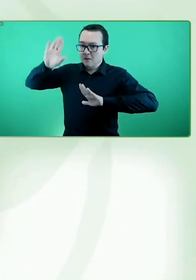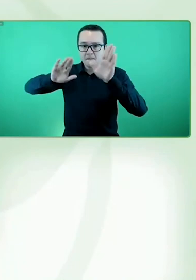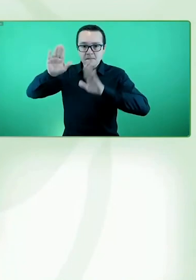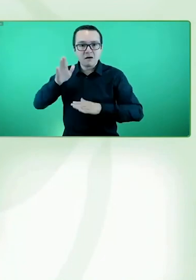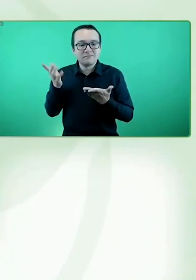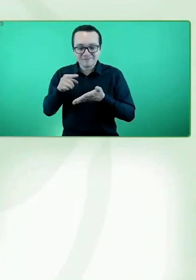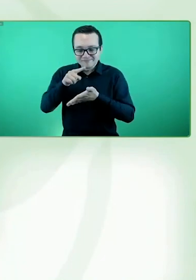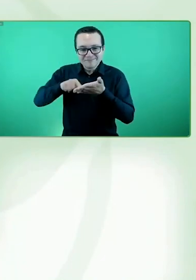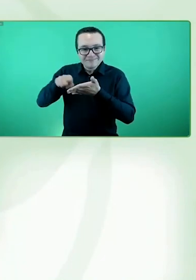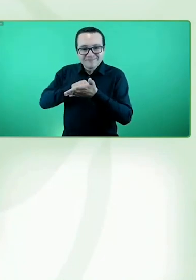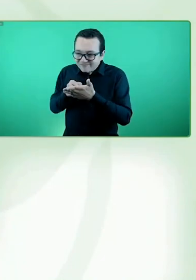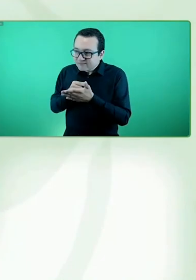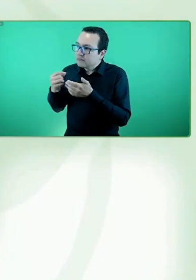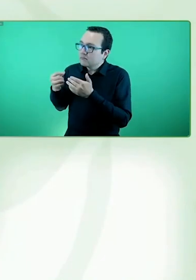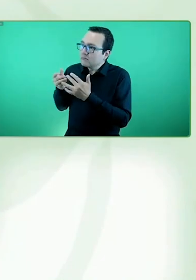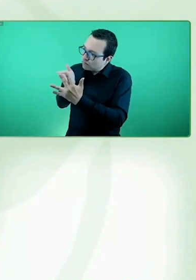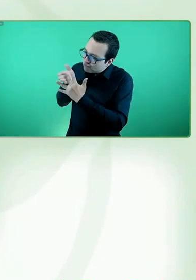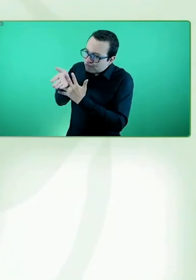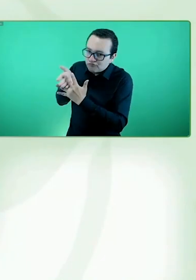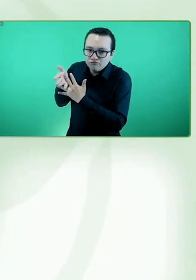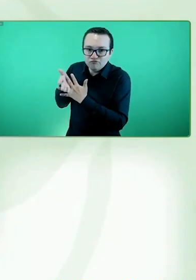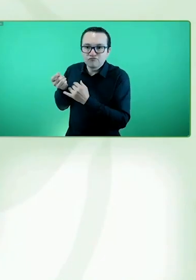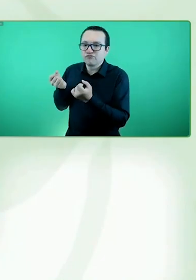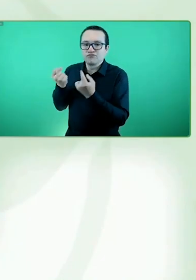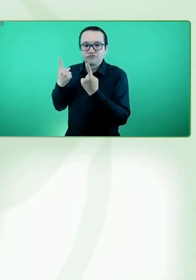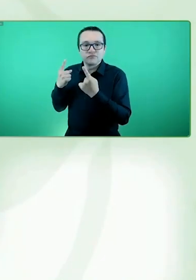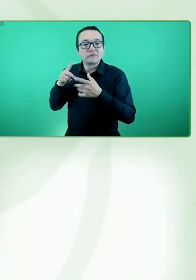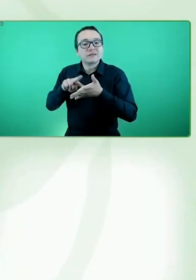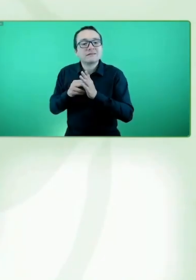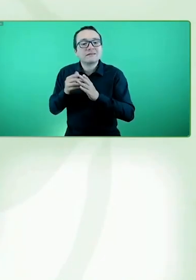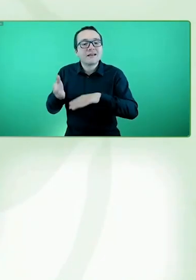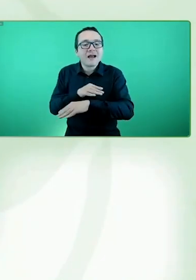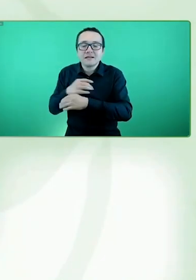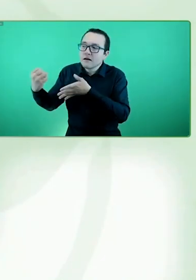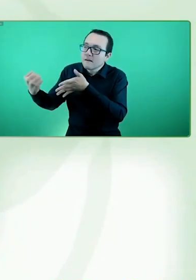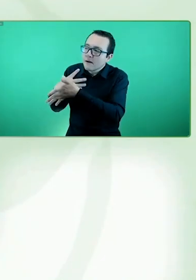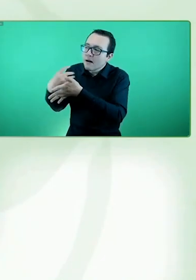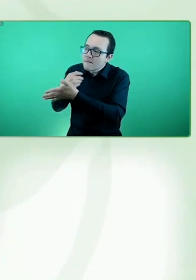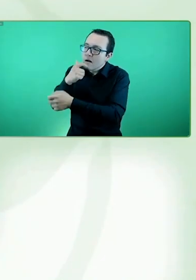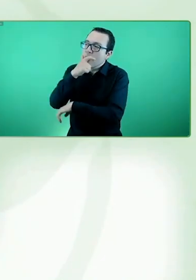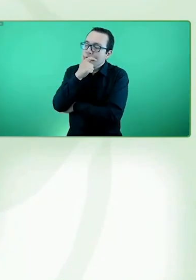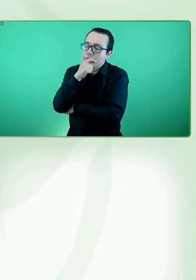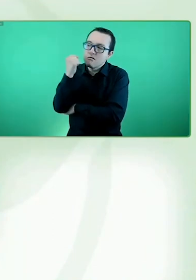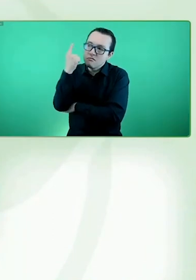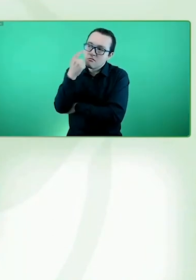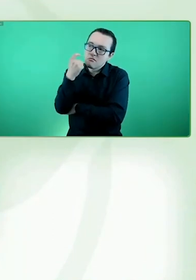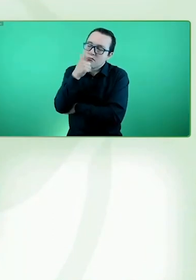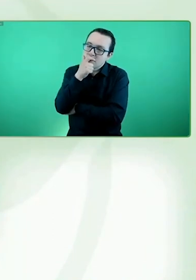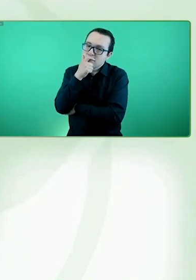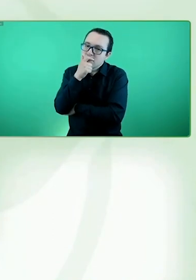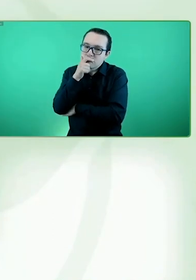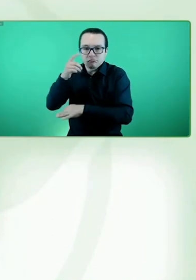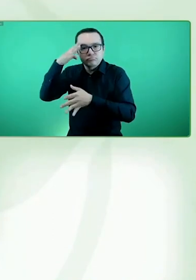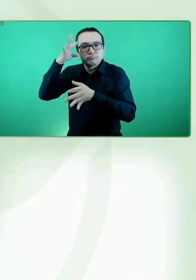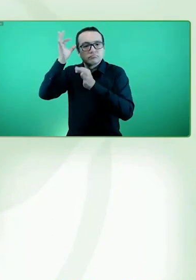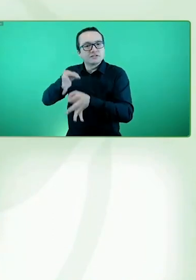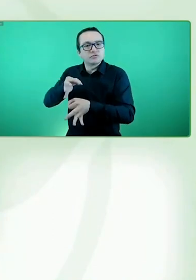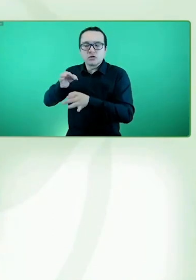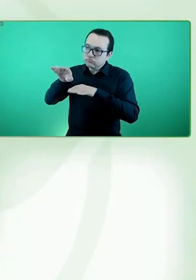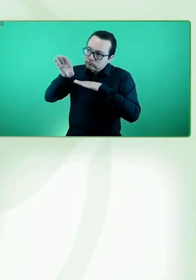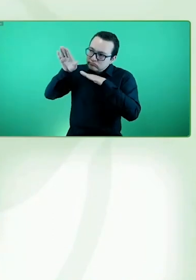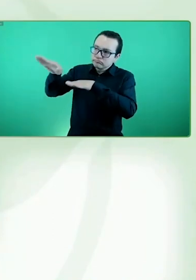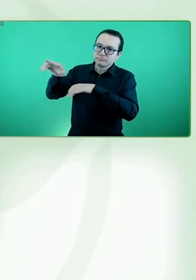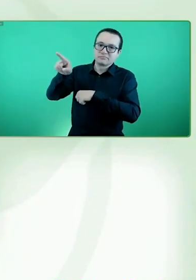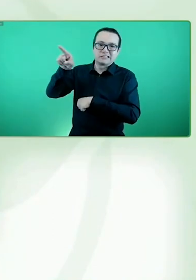con la libertad de poder informarnos, decidir con el derecho a buscar a nuestros representados o hacer